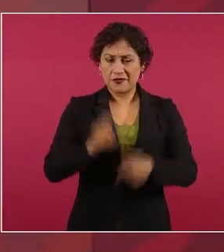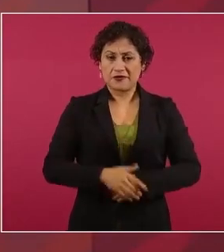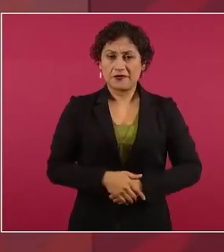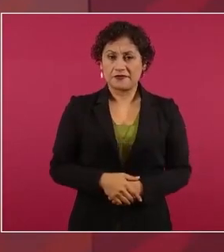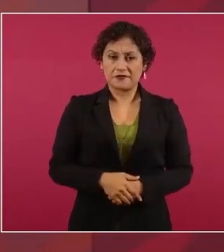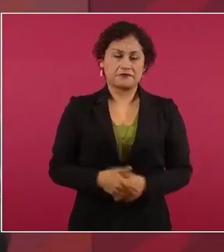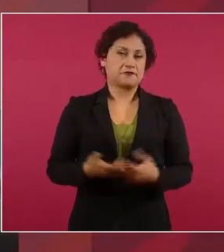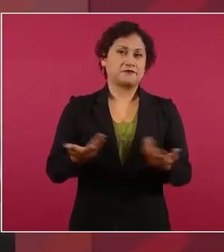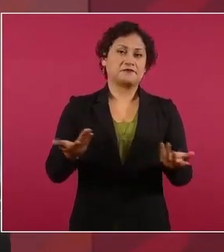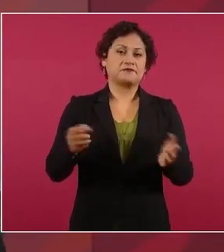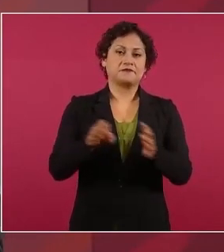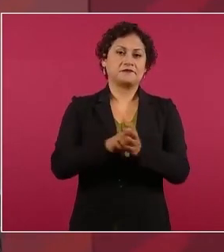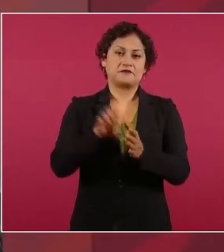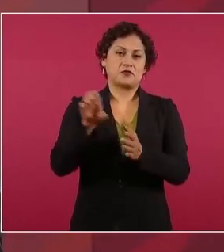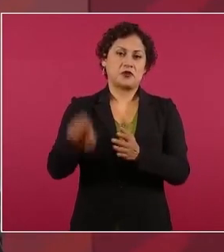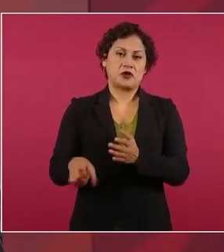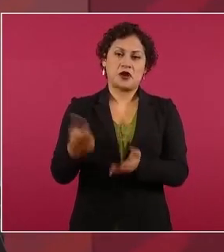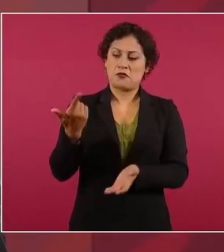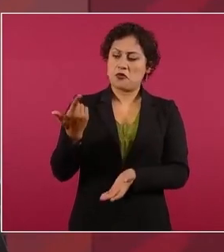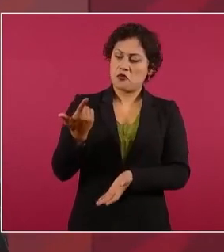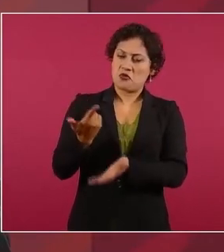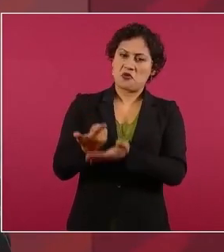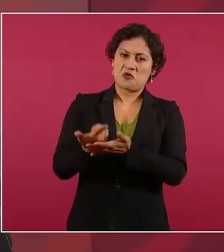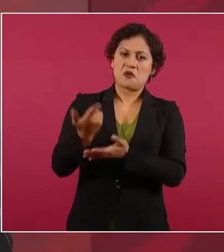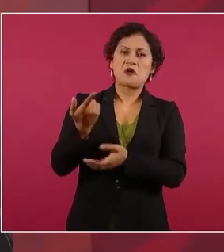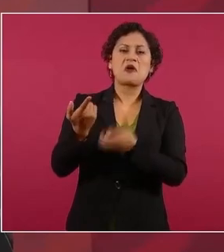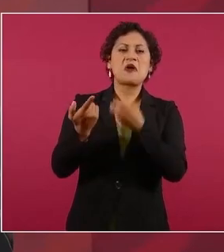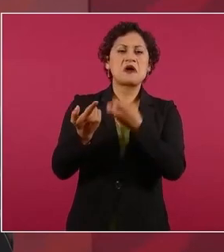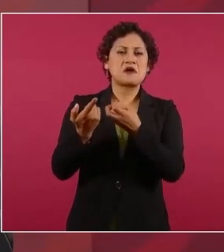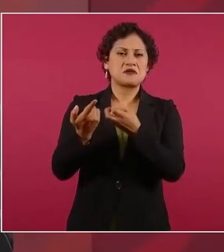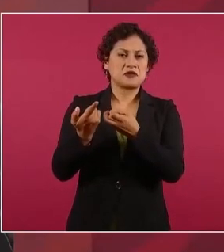una arma de alto calibre